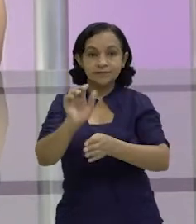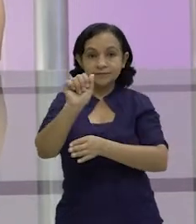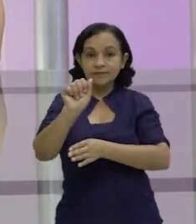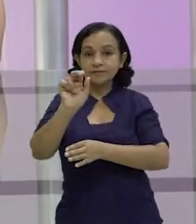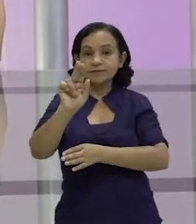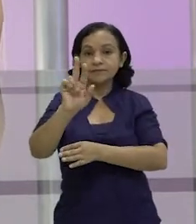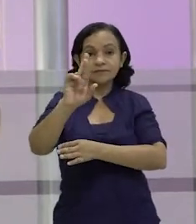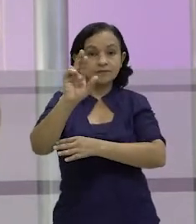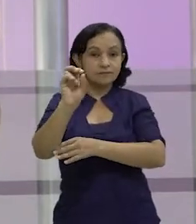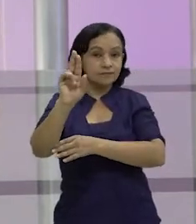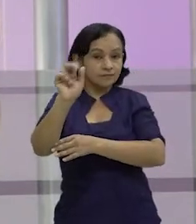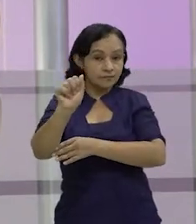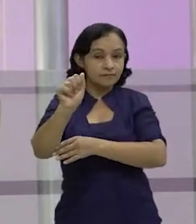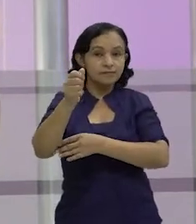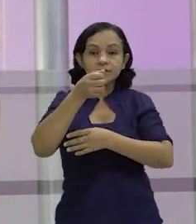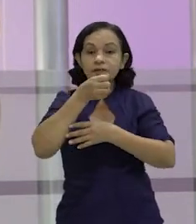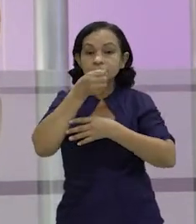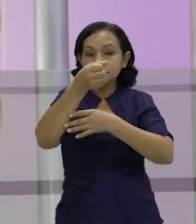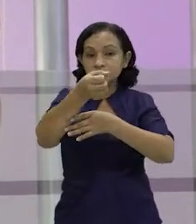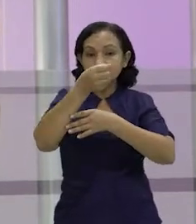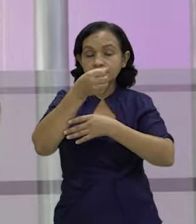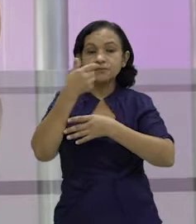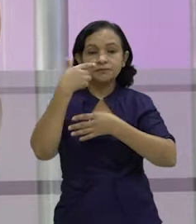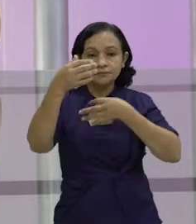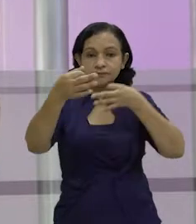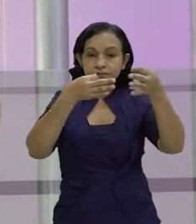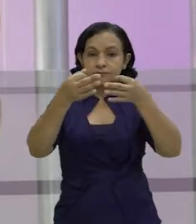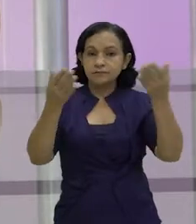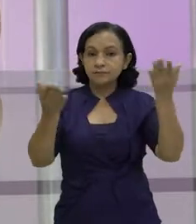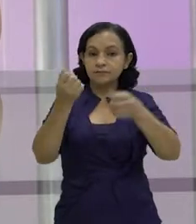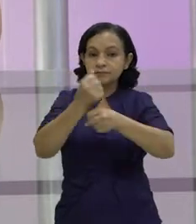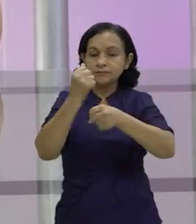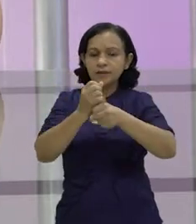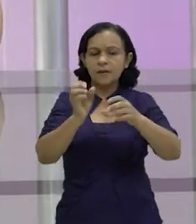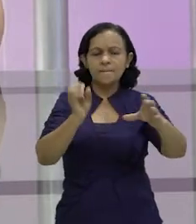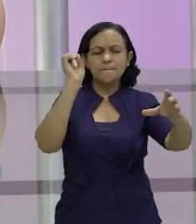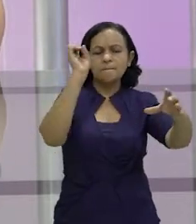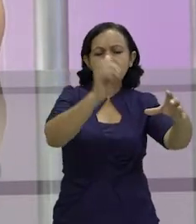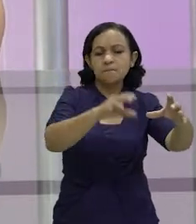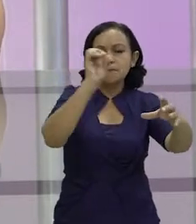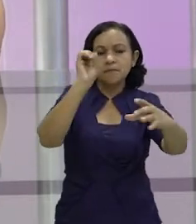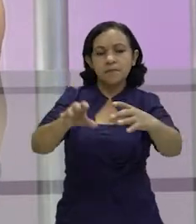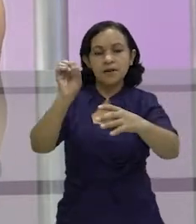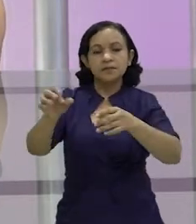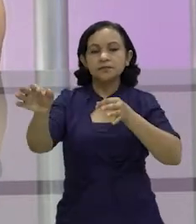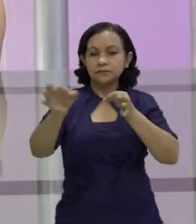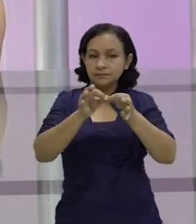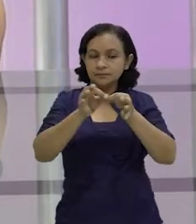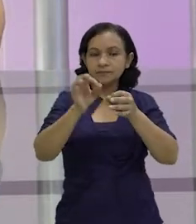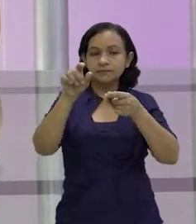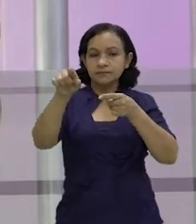acompañado en esta entrevista y darnos a conocer todos estos procesos realizados en cuanto al tratamiento de la basura en el municipio de